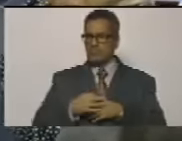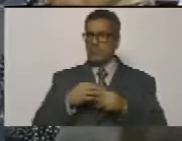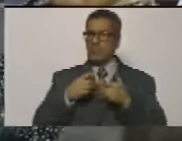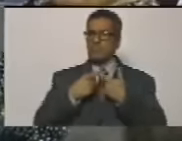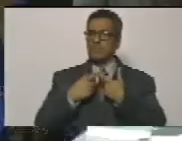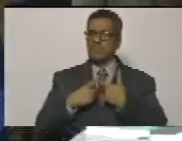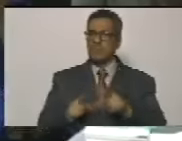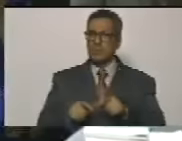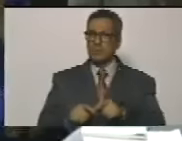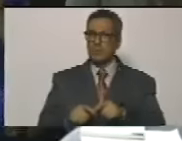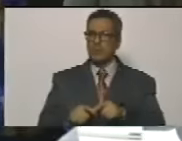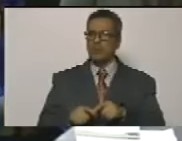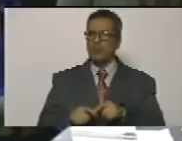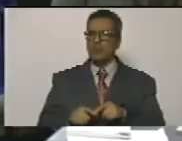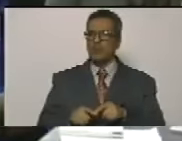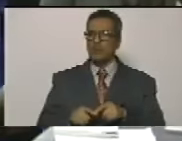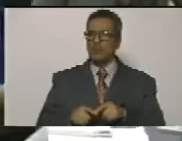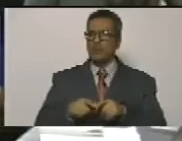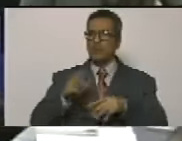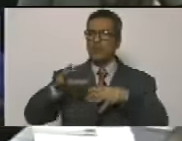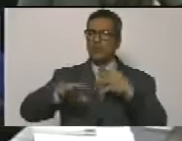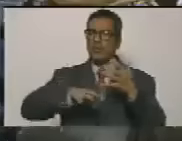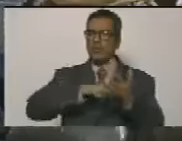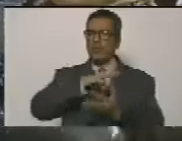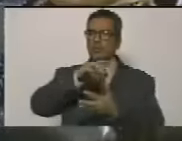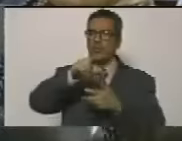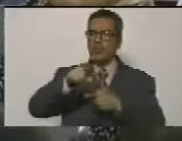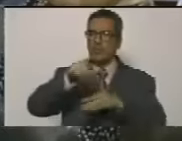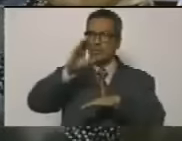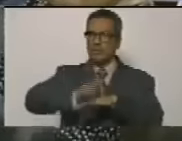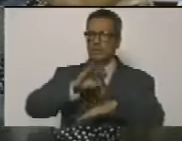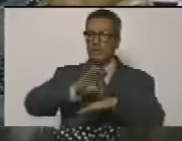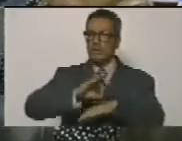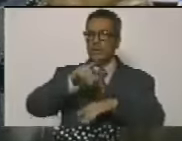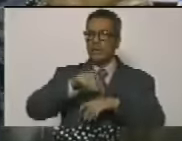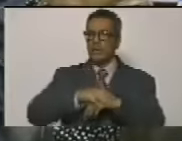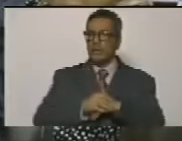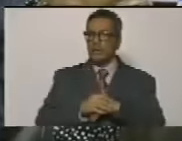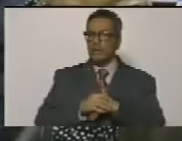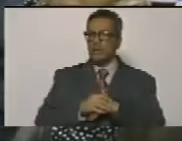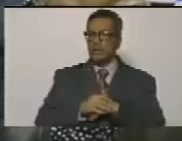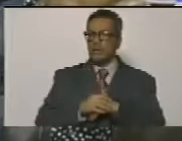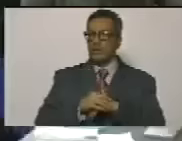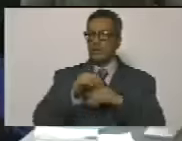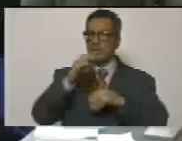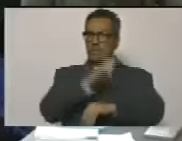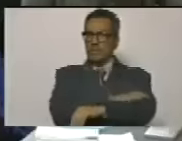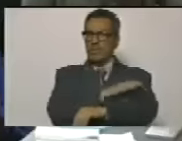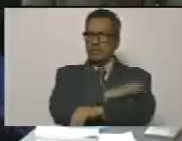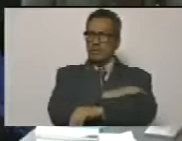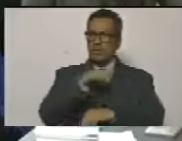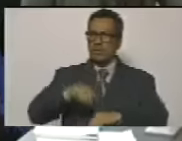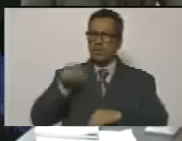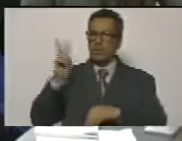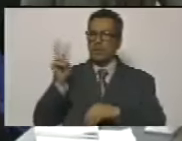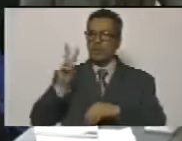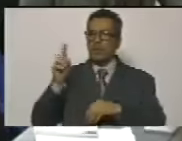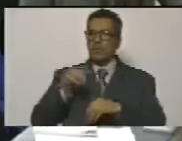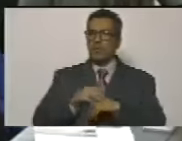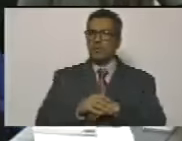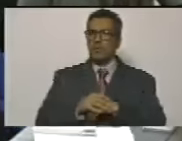el problema central de la oposición venezolana